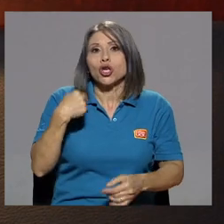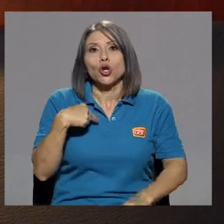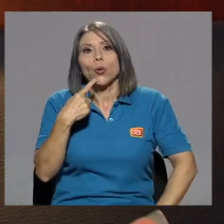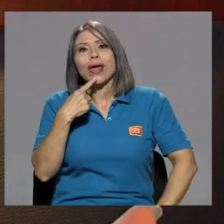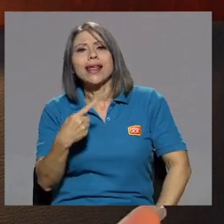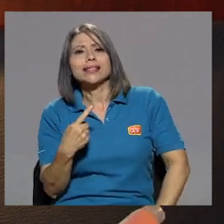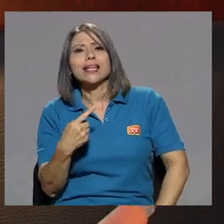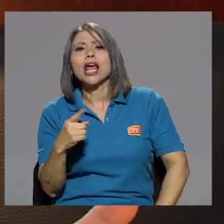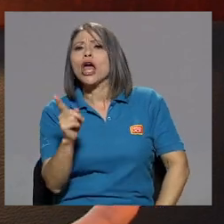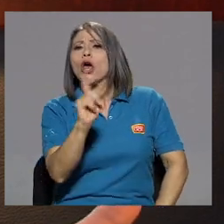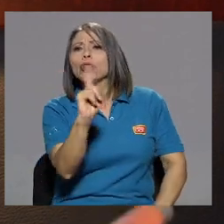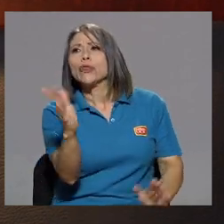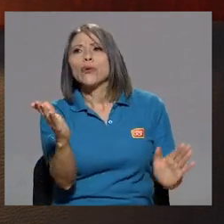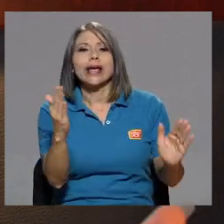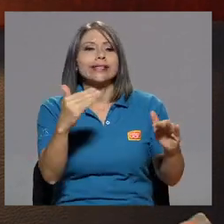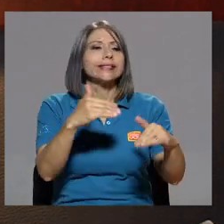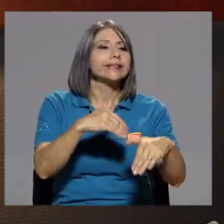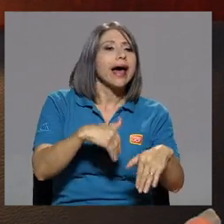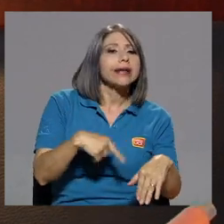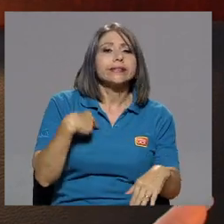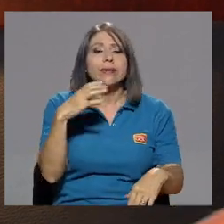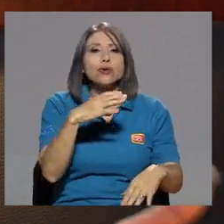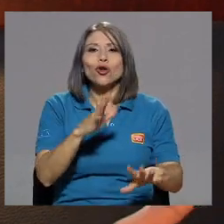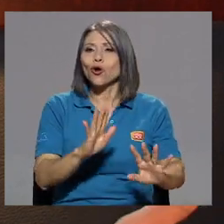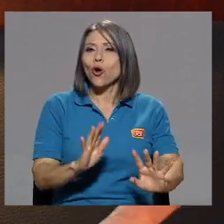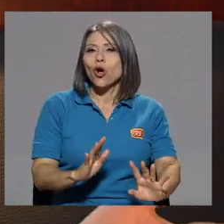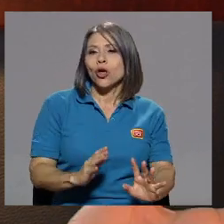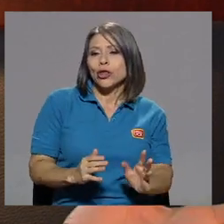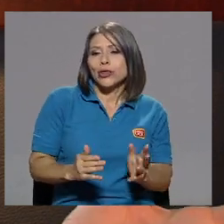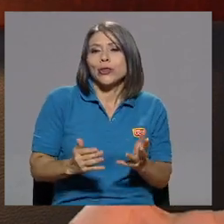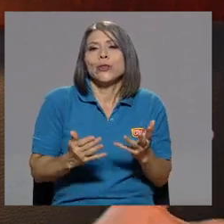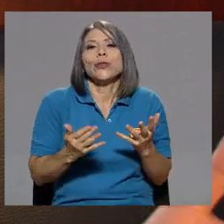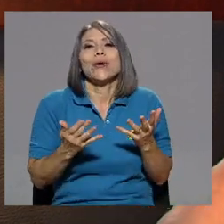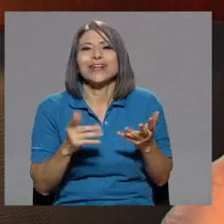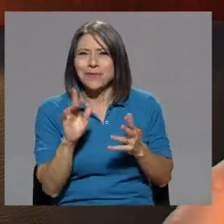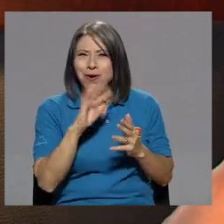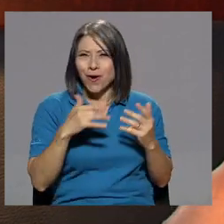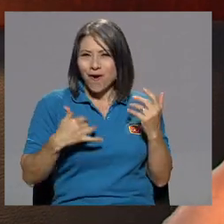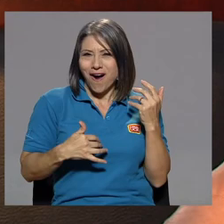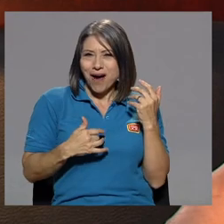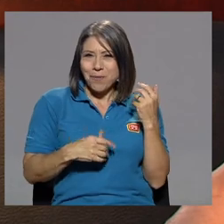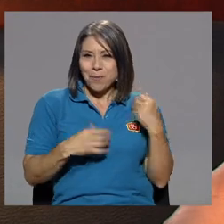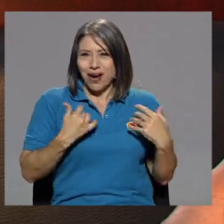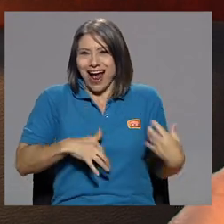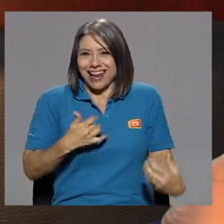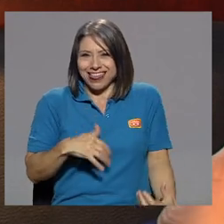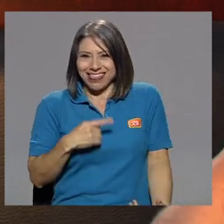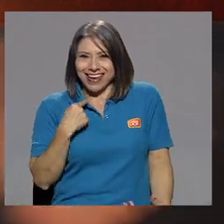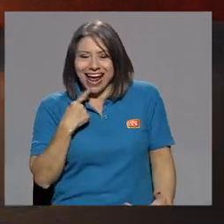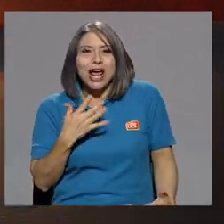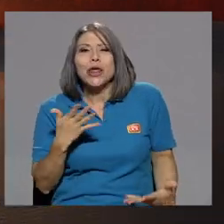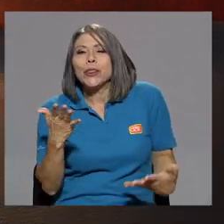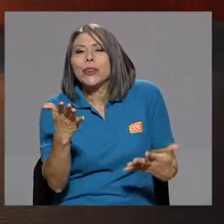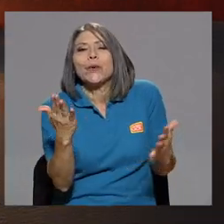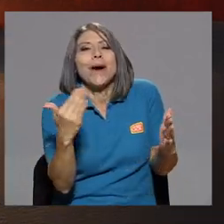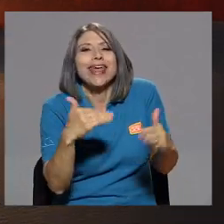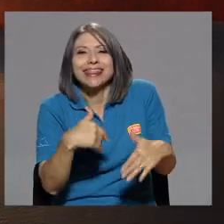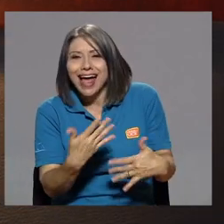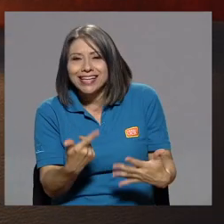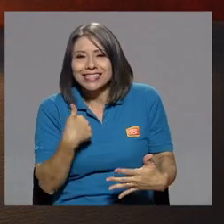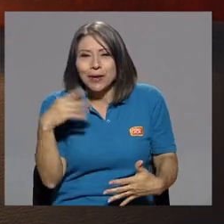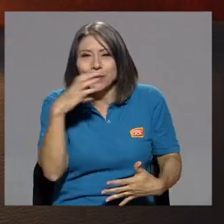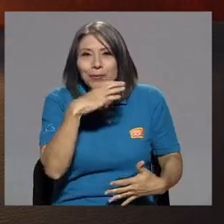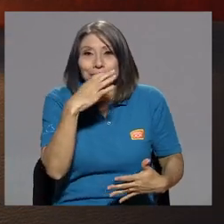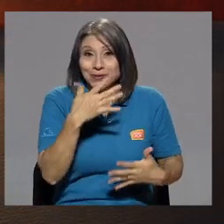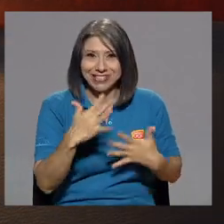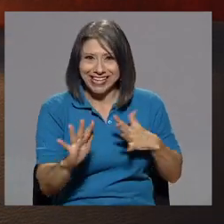no estás, te busco, y no, no estás, te busco, y ya, no estás. Che, es que tiene que ser así,